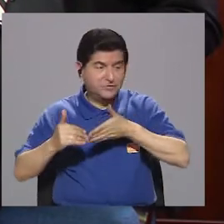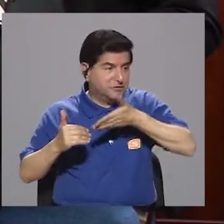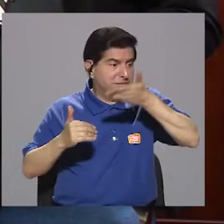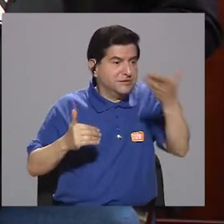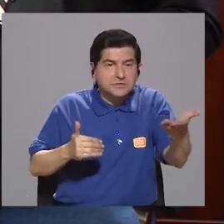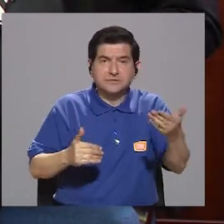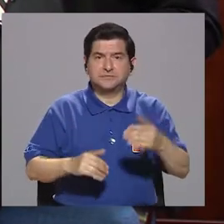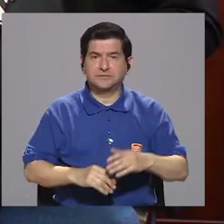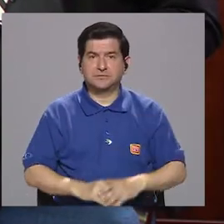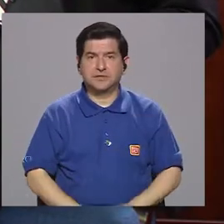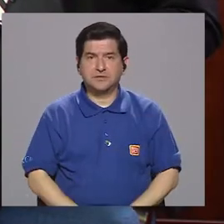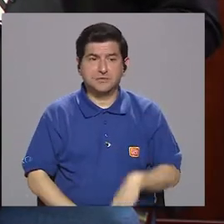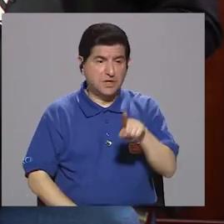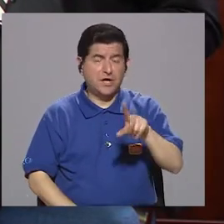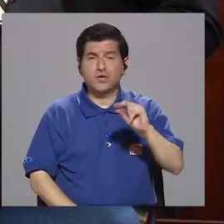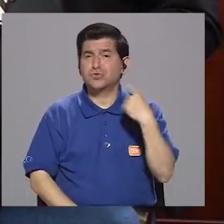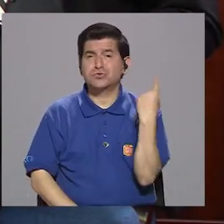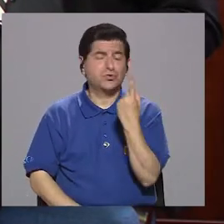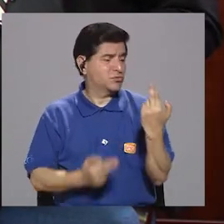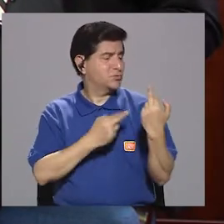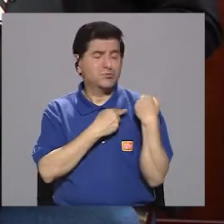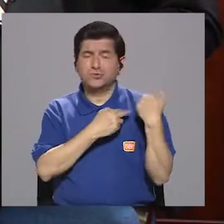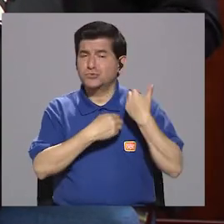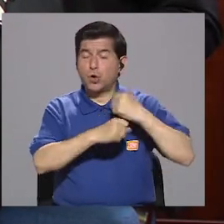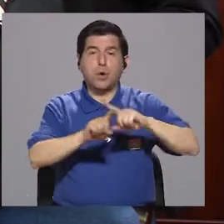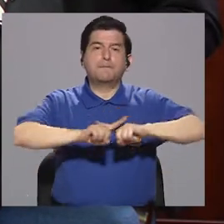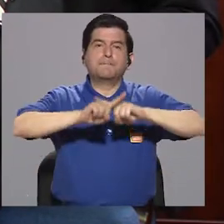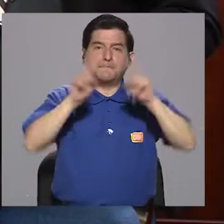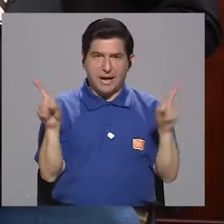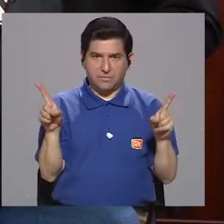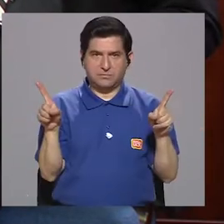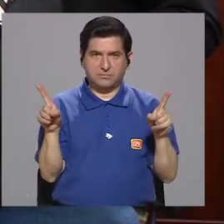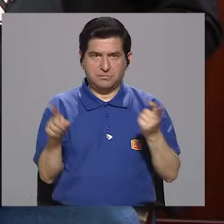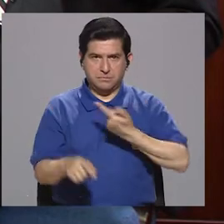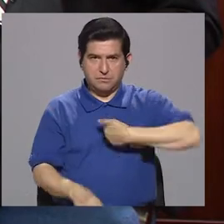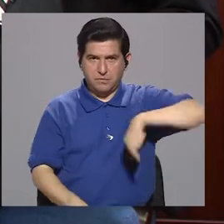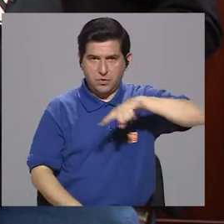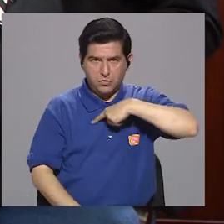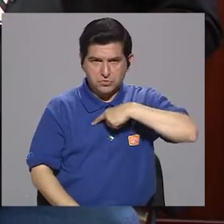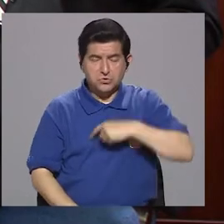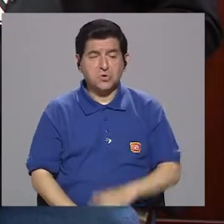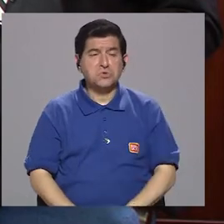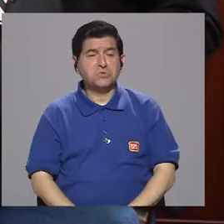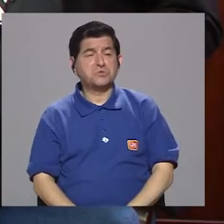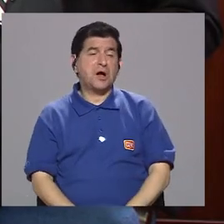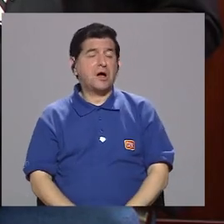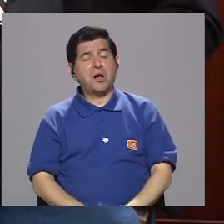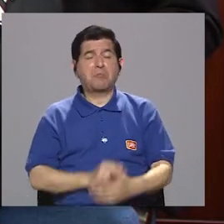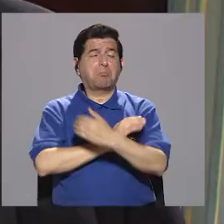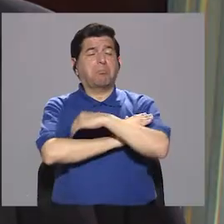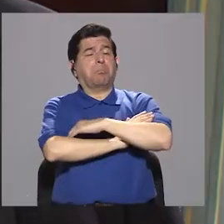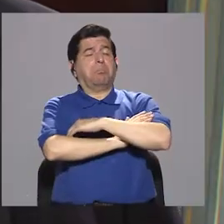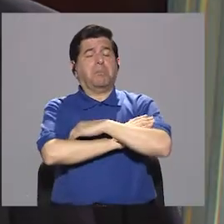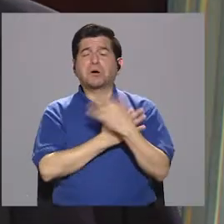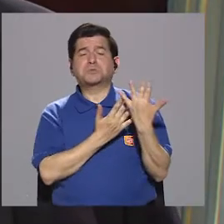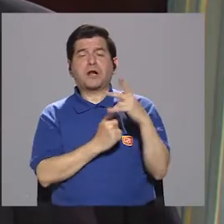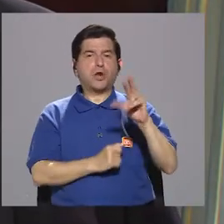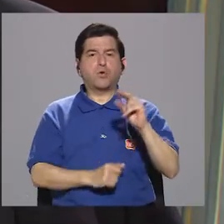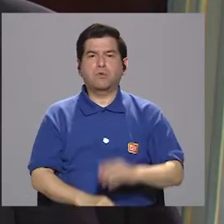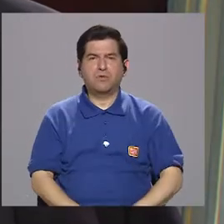factores que trascienden a las municipalidades. Sin embargo, nosotros no estamos de brazos cruzados. Ben Johnny,